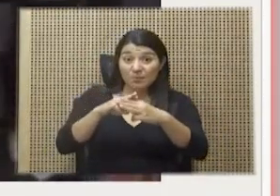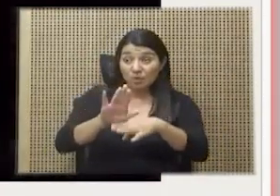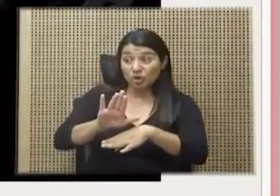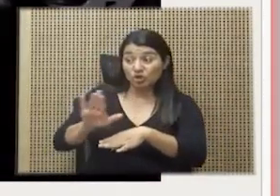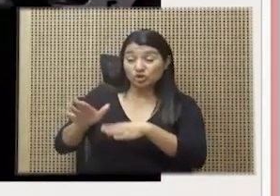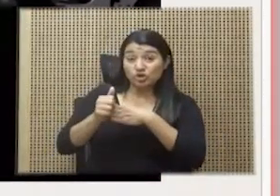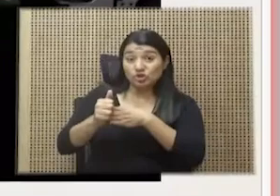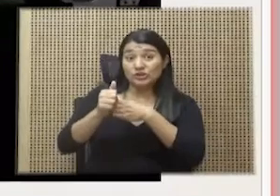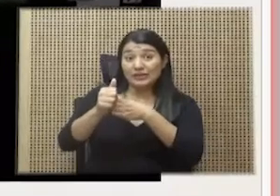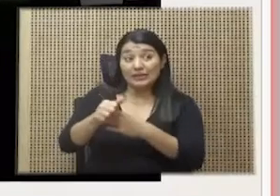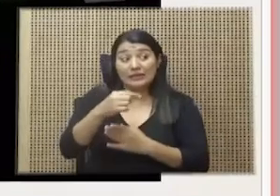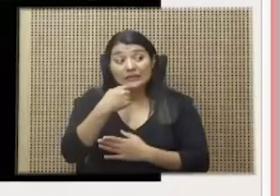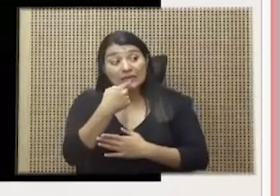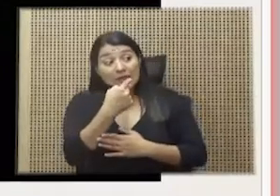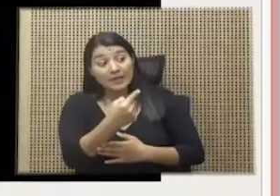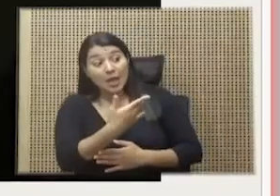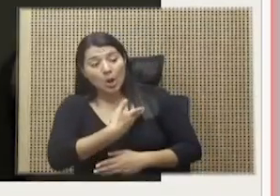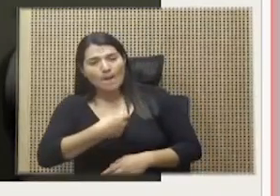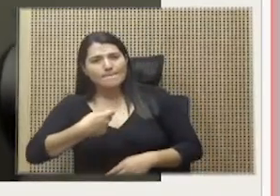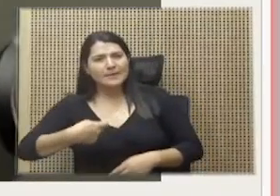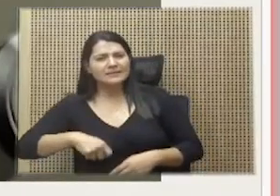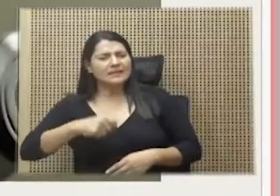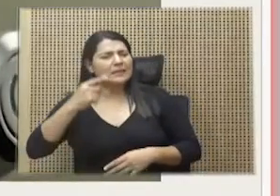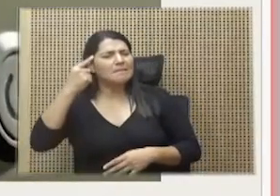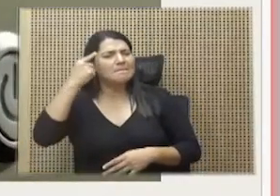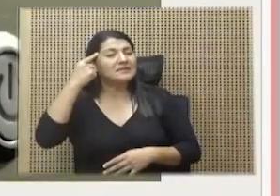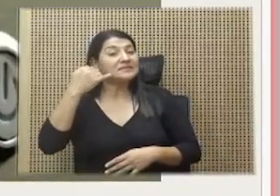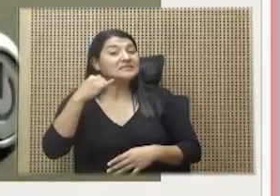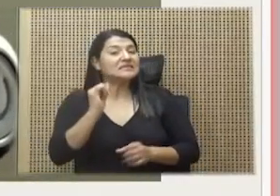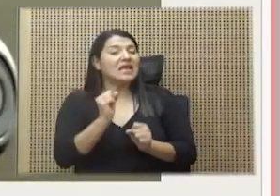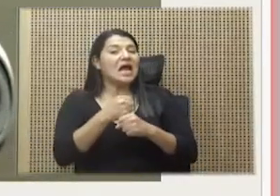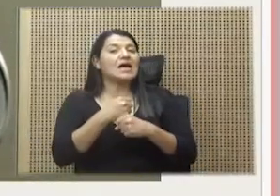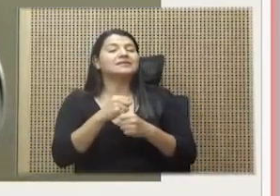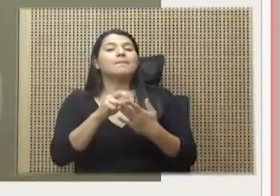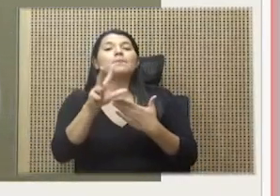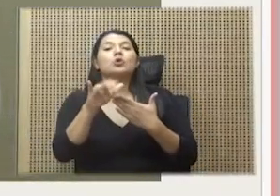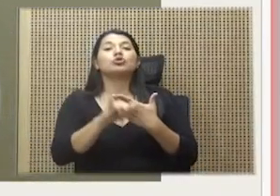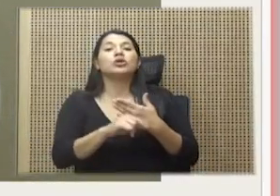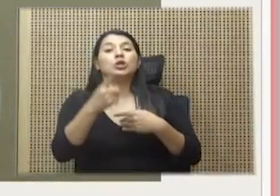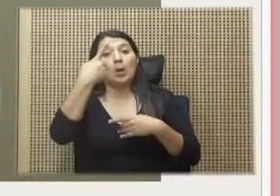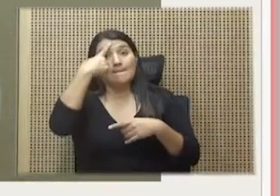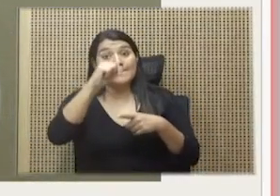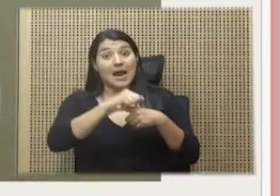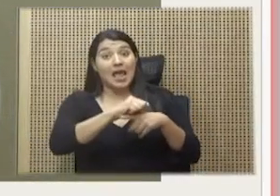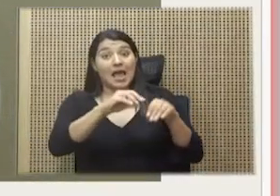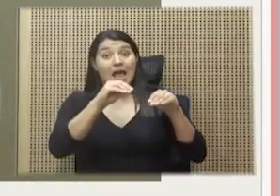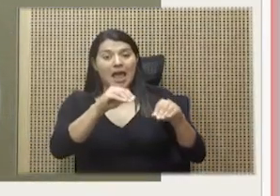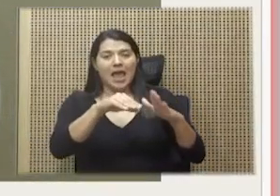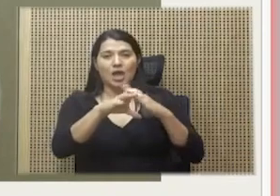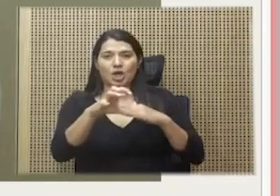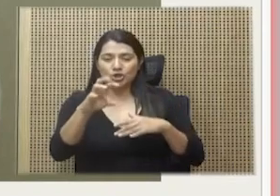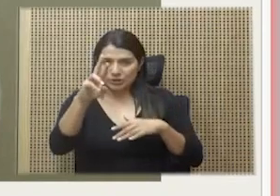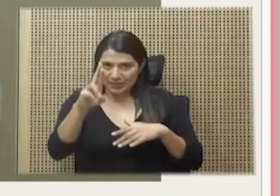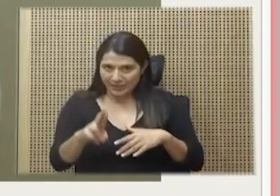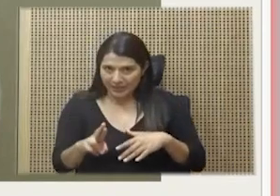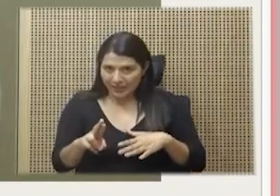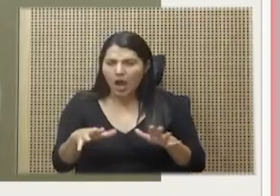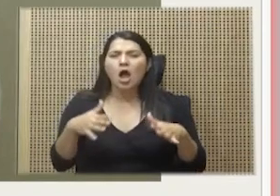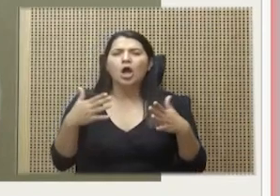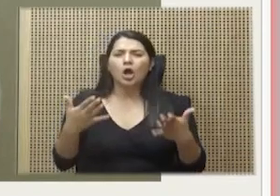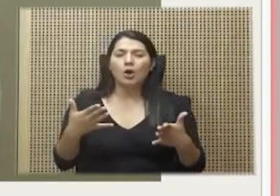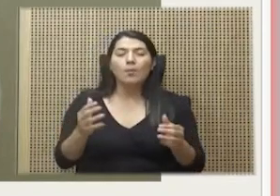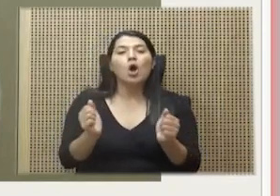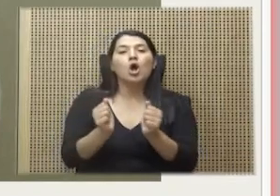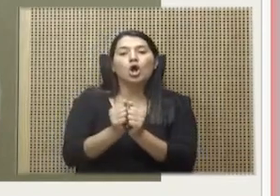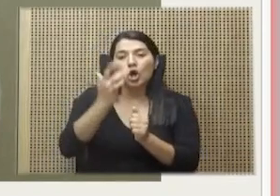Rodrigo Chávez considerar un gran proyecto de capacitación para Costa Rica, precisamente utilizando inteligencia